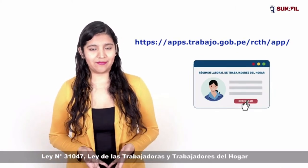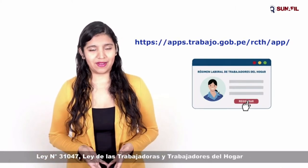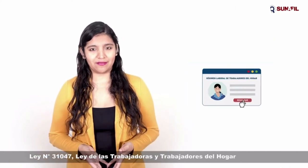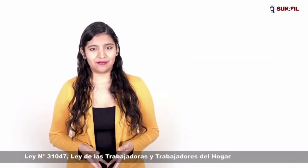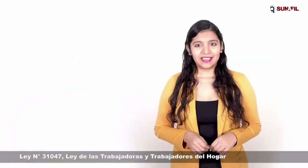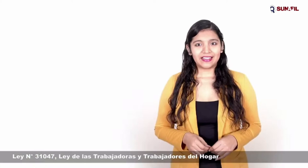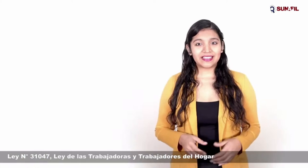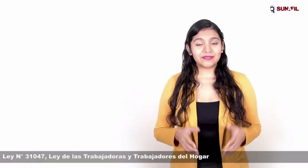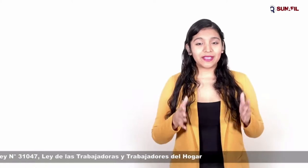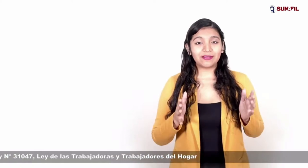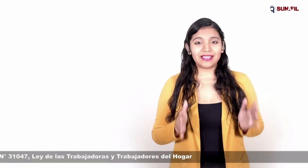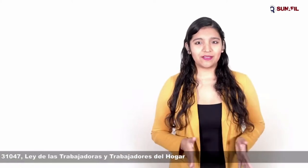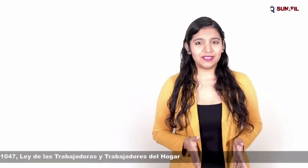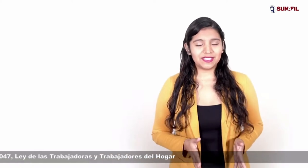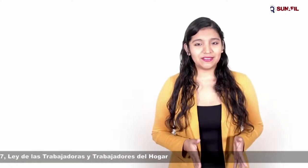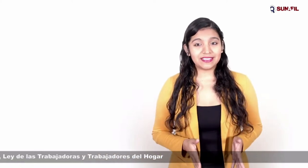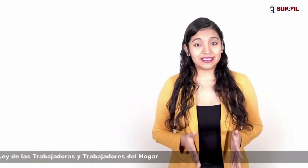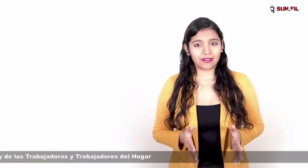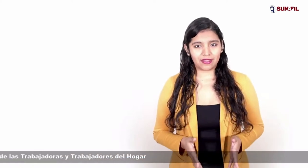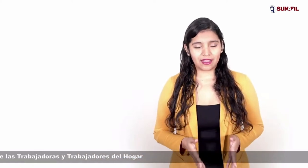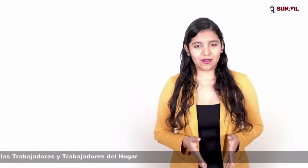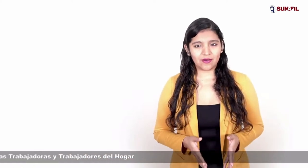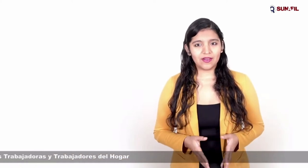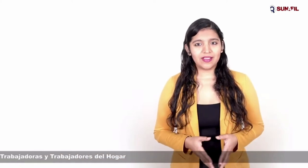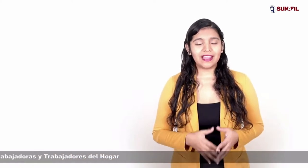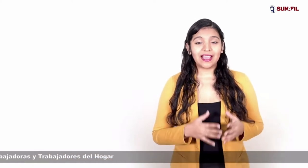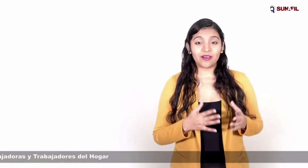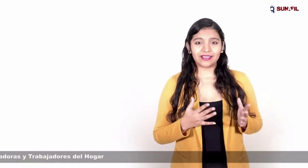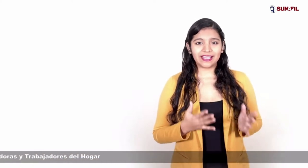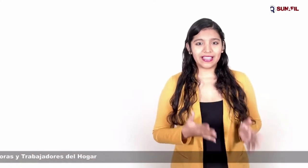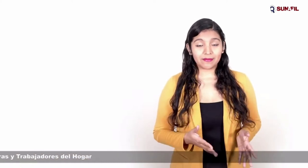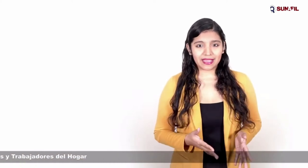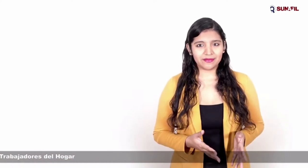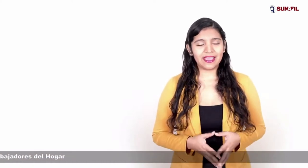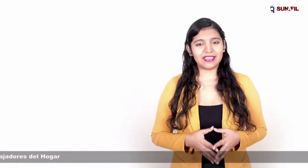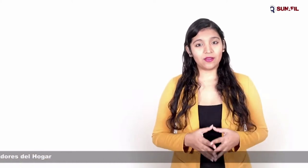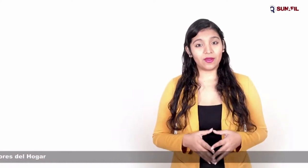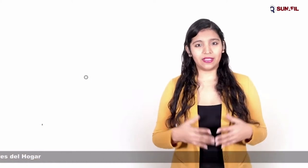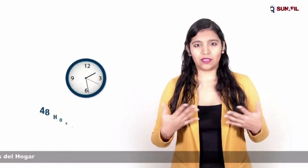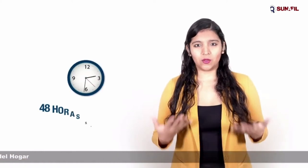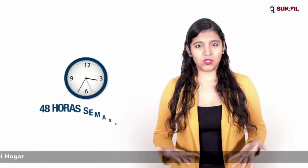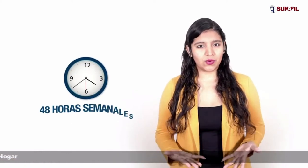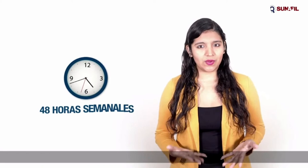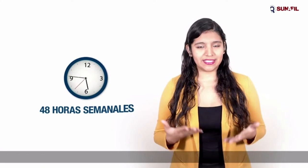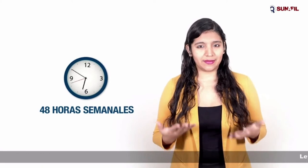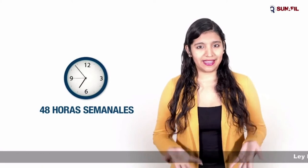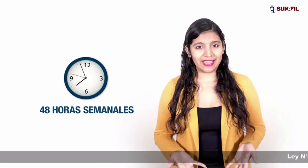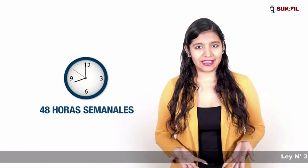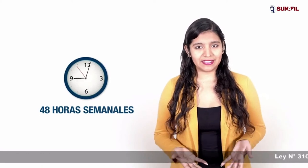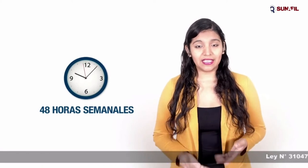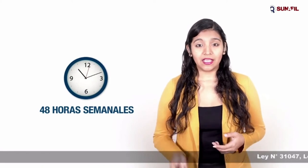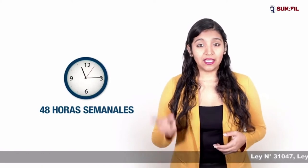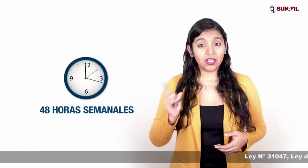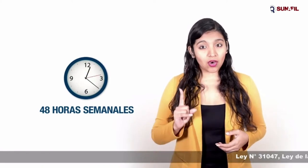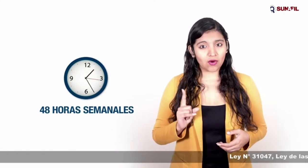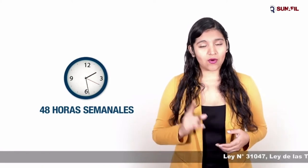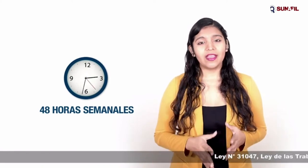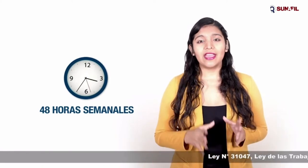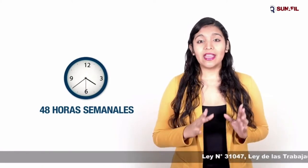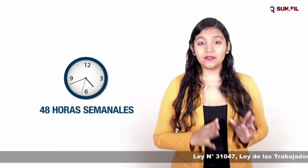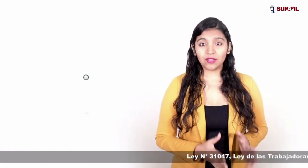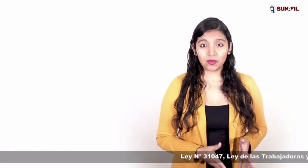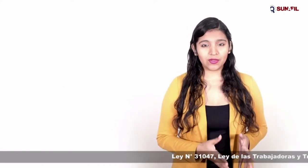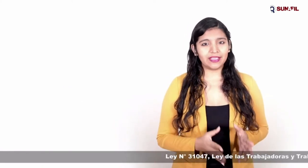Promoción del Empleo. Respecto a las condiciones de trabajo, la jornada máxima es de 48 horas semanales. Y